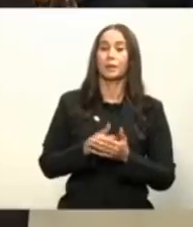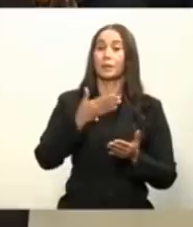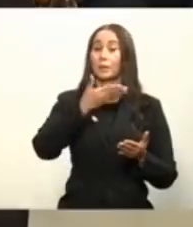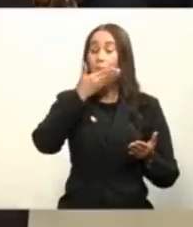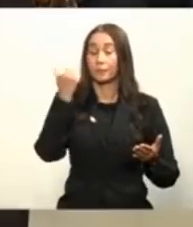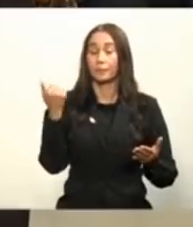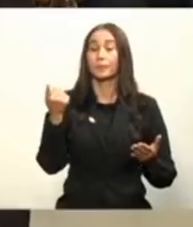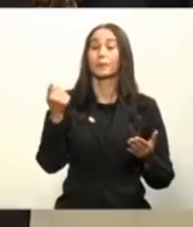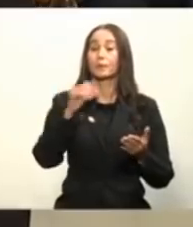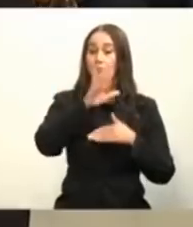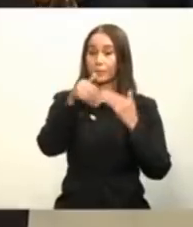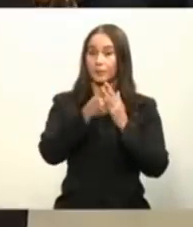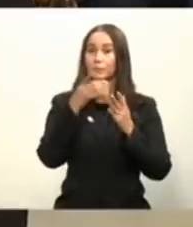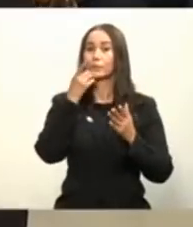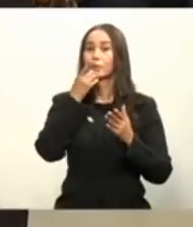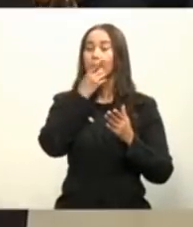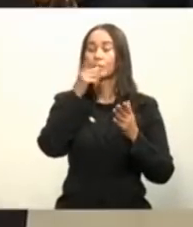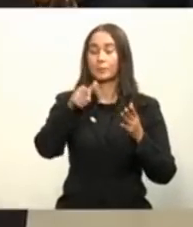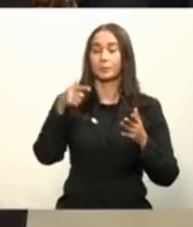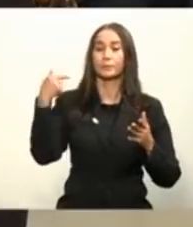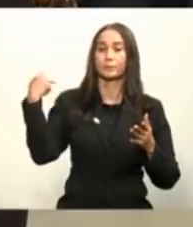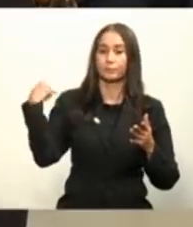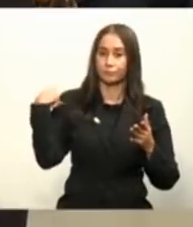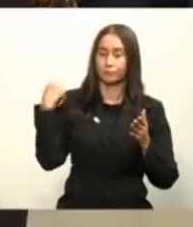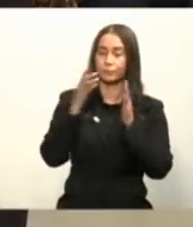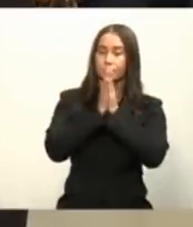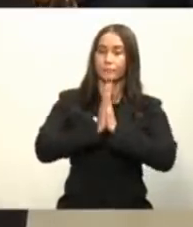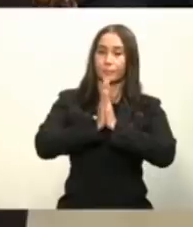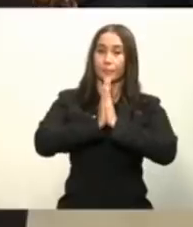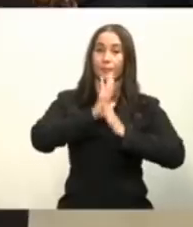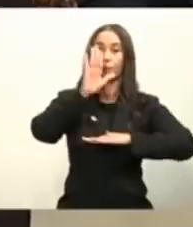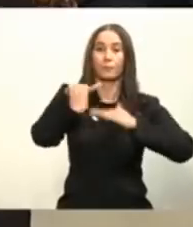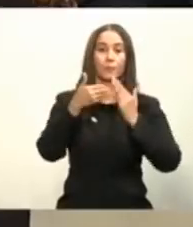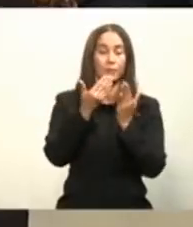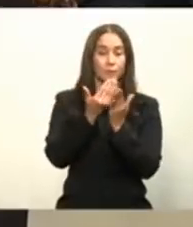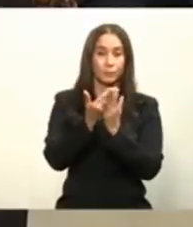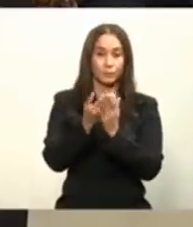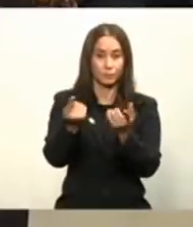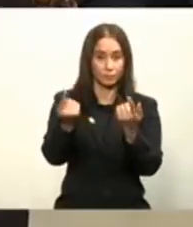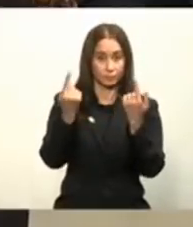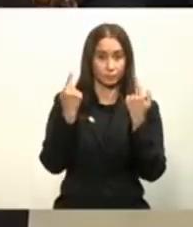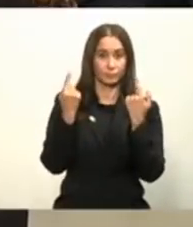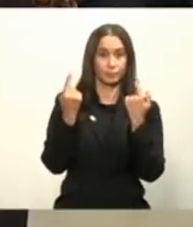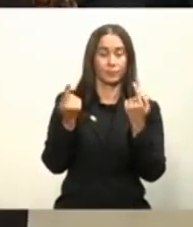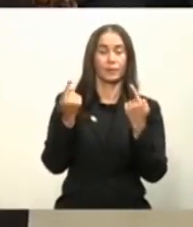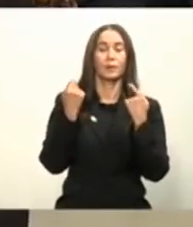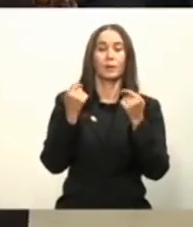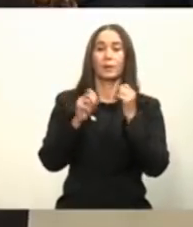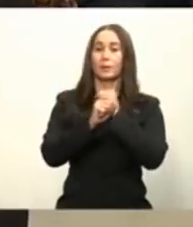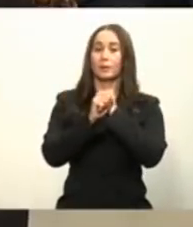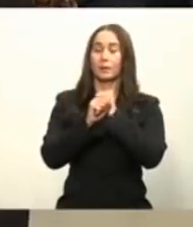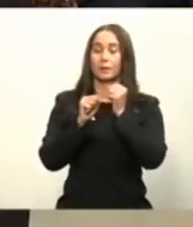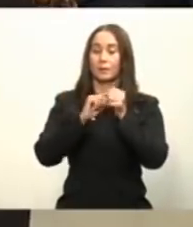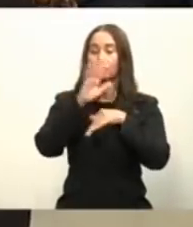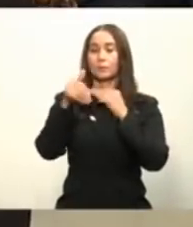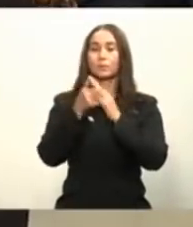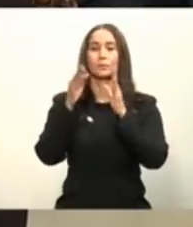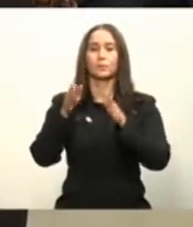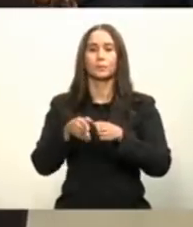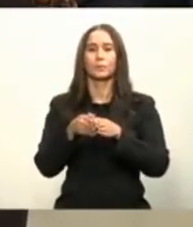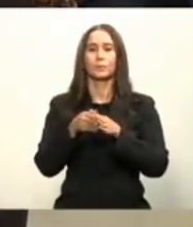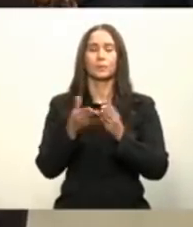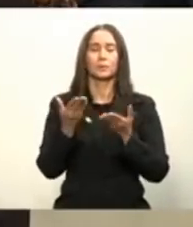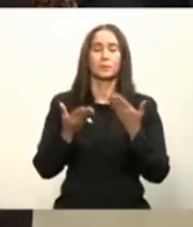vacunarse así que a todo el país le pedimos que nos acompañen en a esa población que